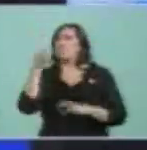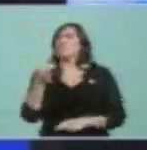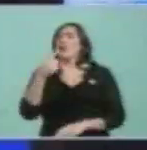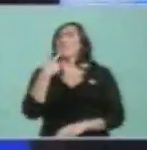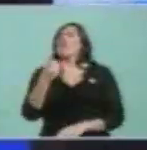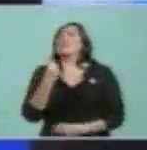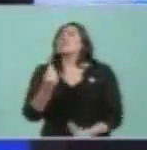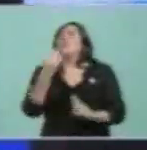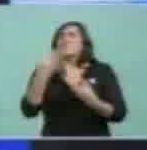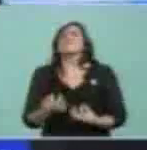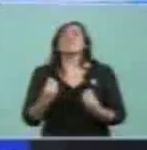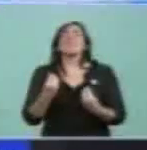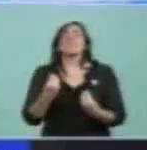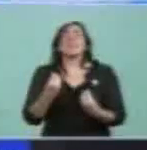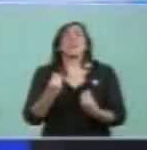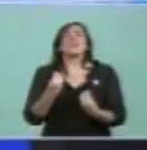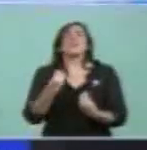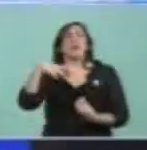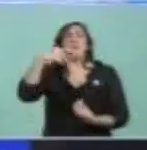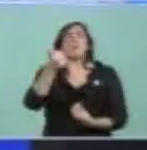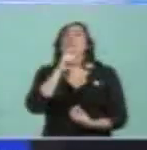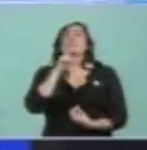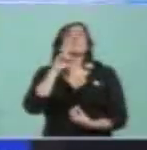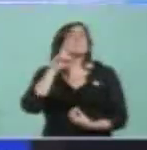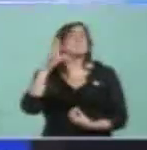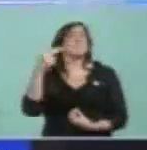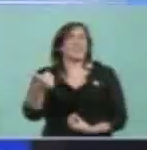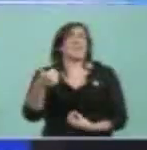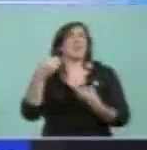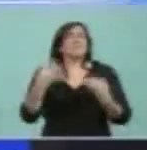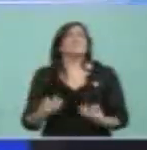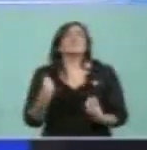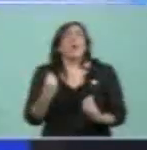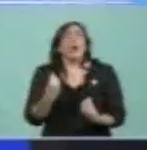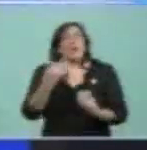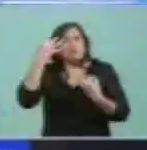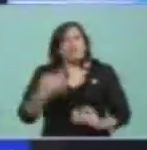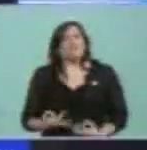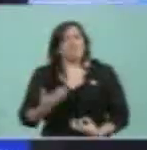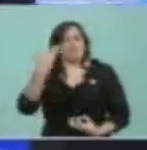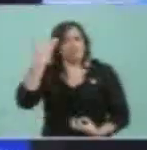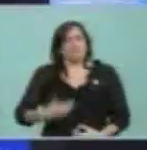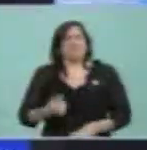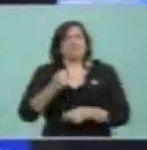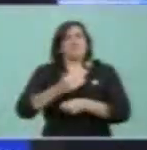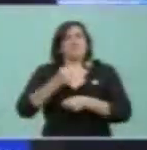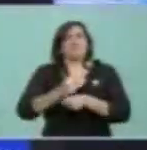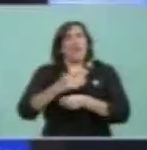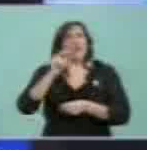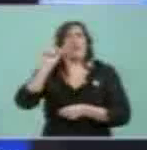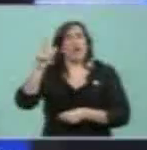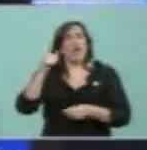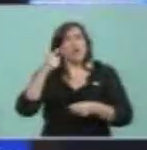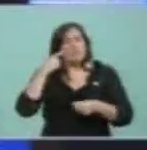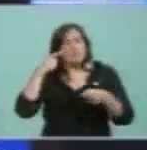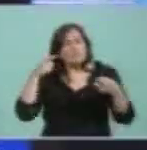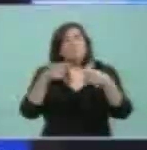y cuál era el rol y la misión que tenía.